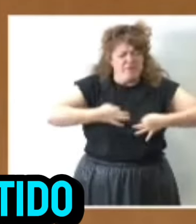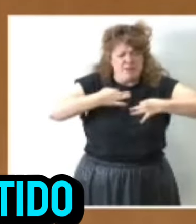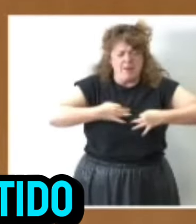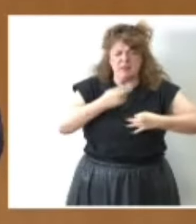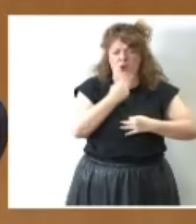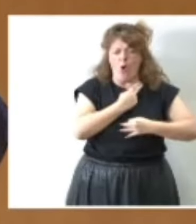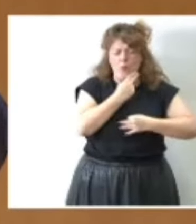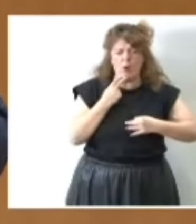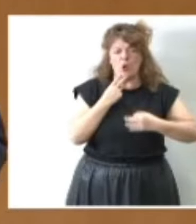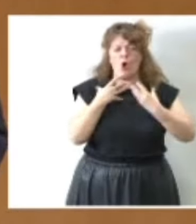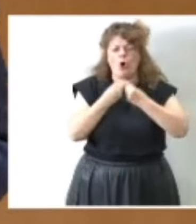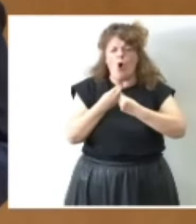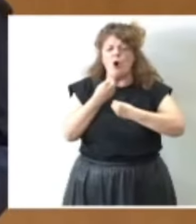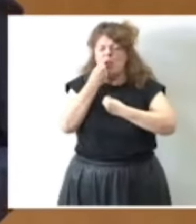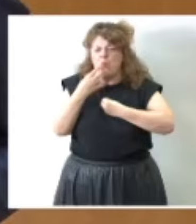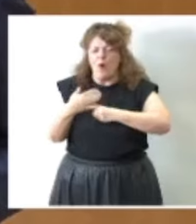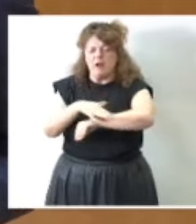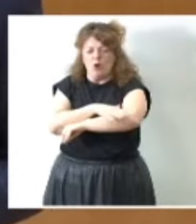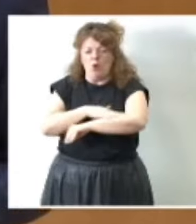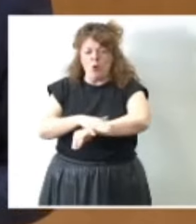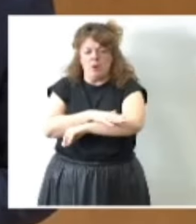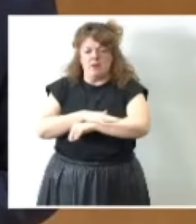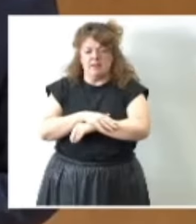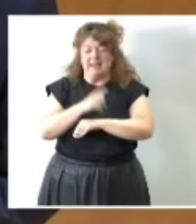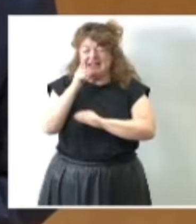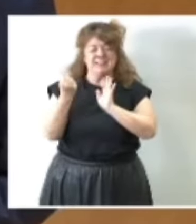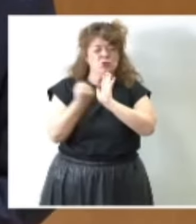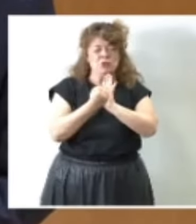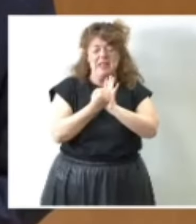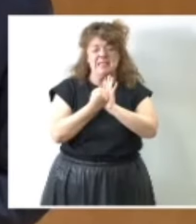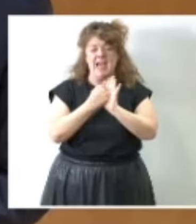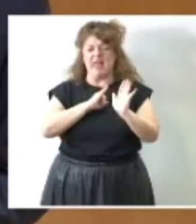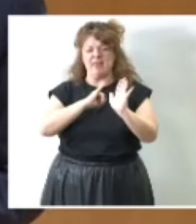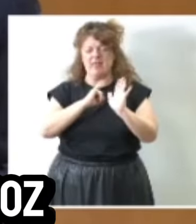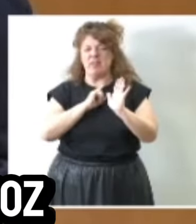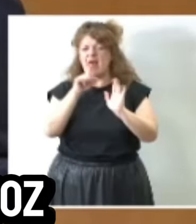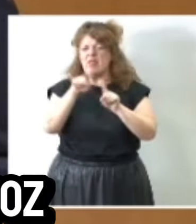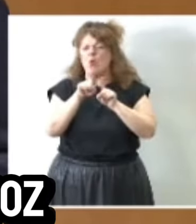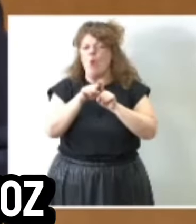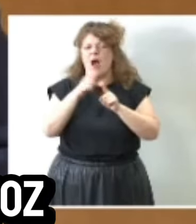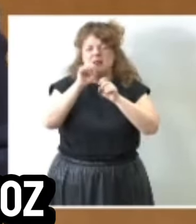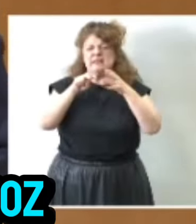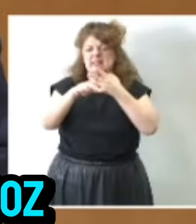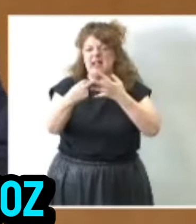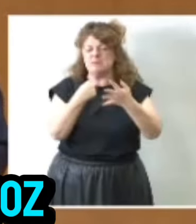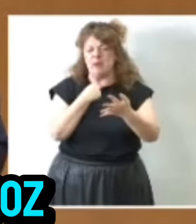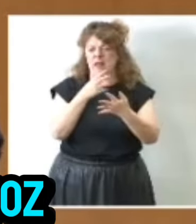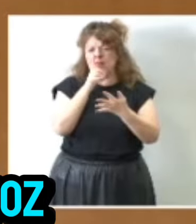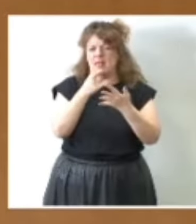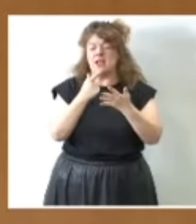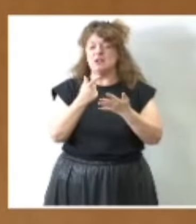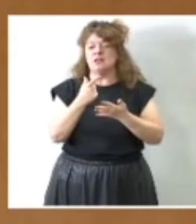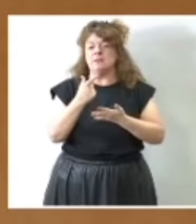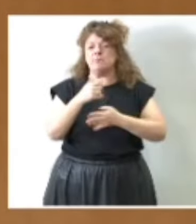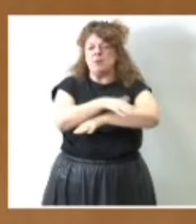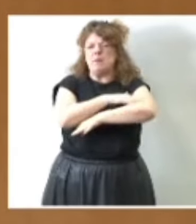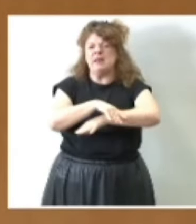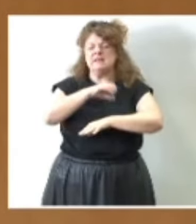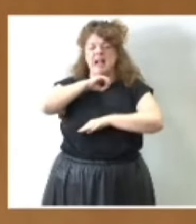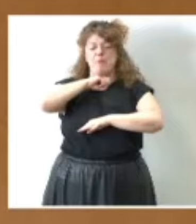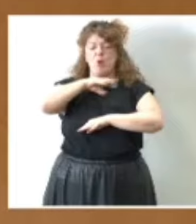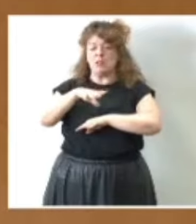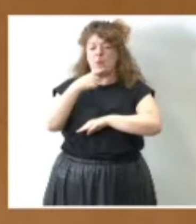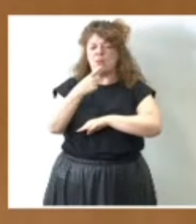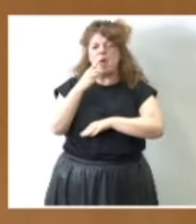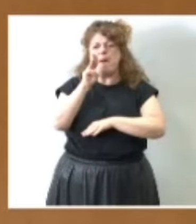comprometido con el buen Gobierno, que su seña de identidad es la transparencia, según su ministra portavoz, Pilar Alegría,